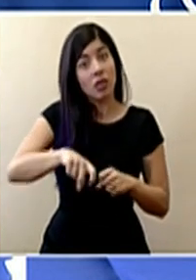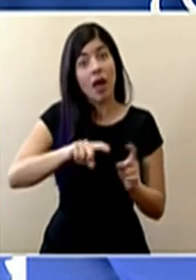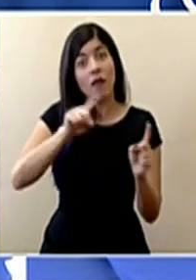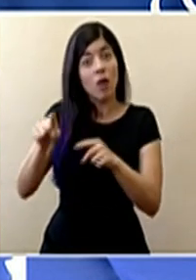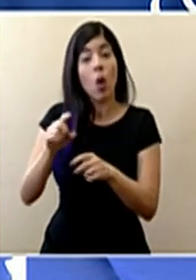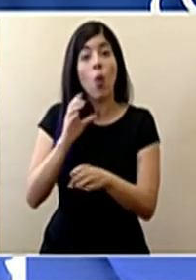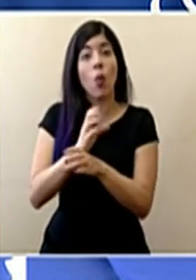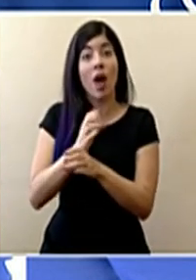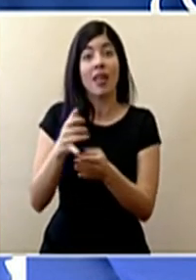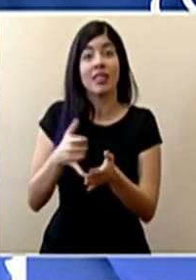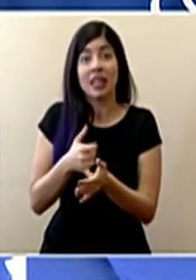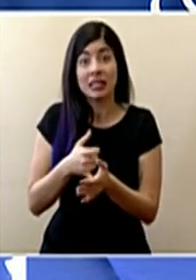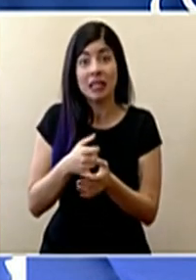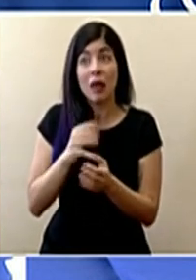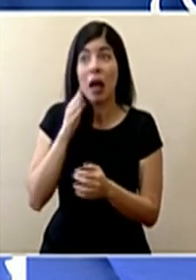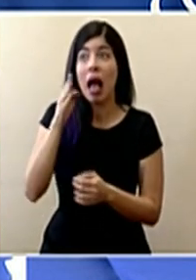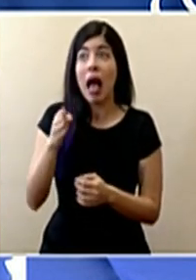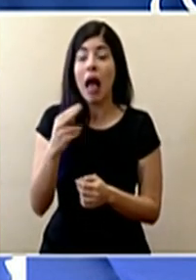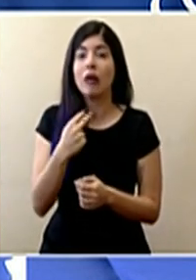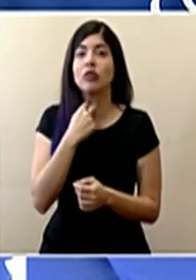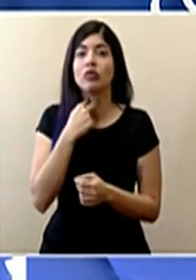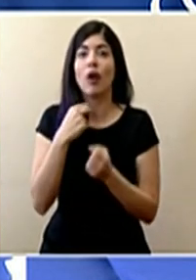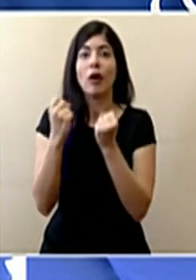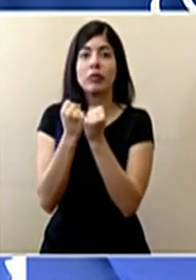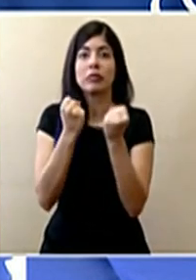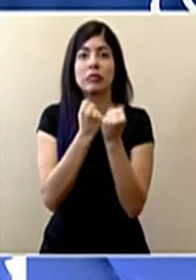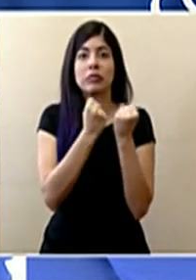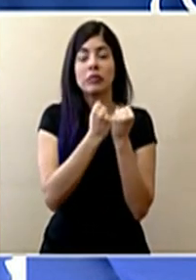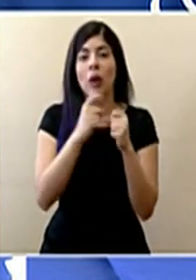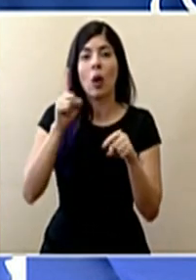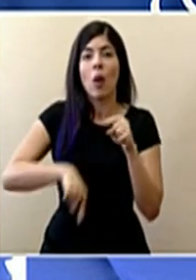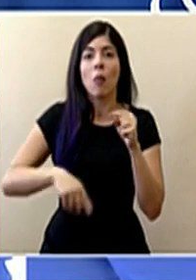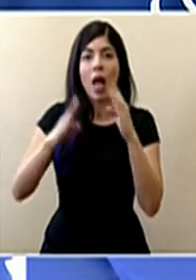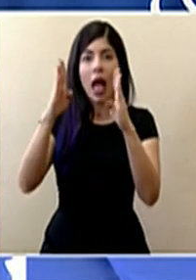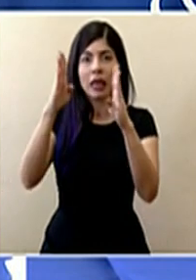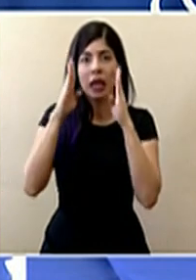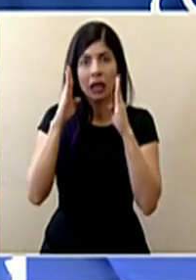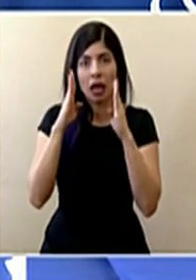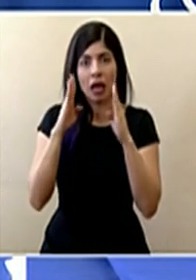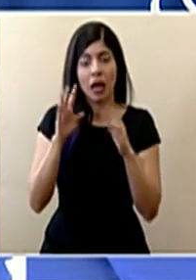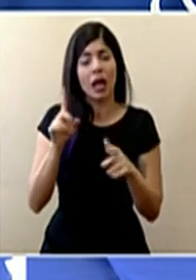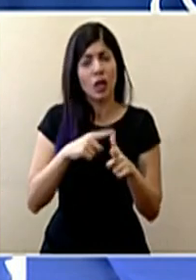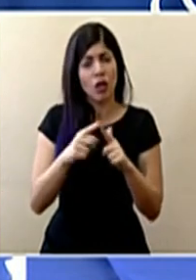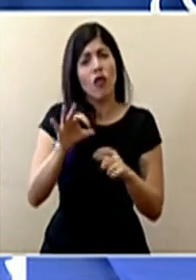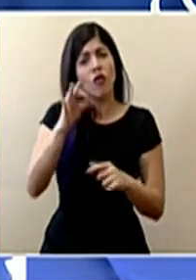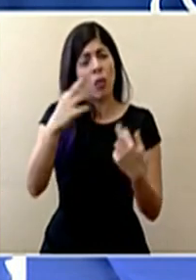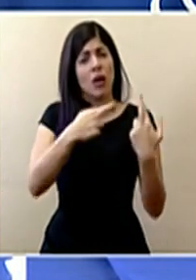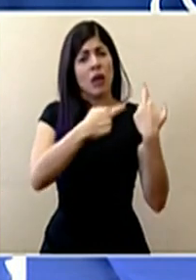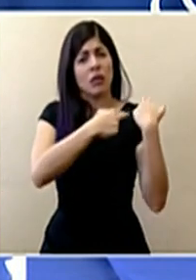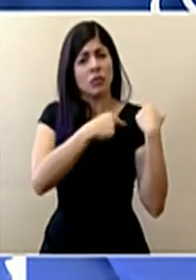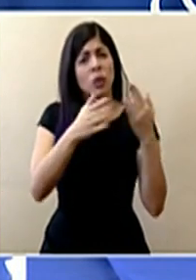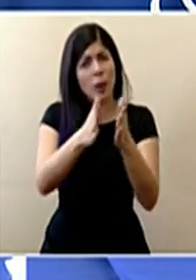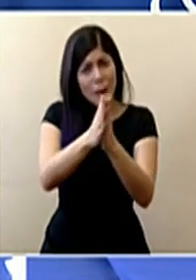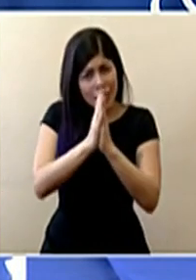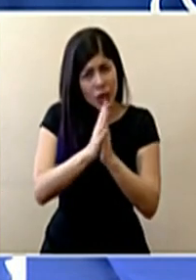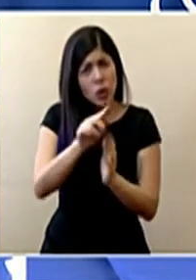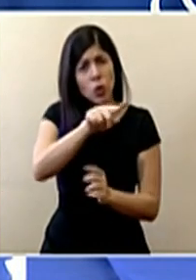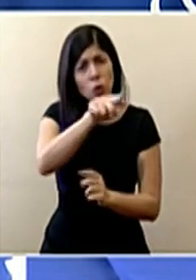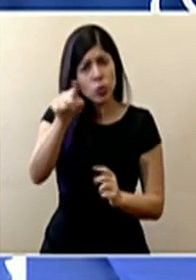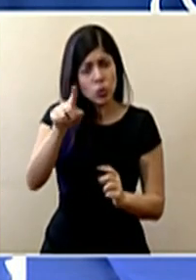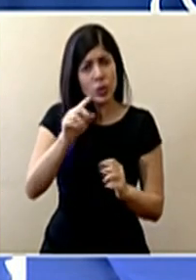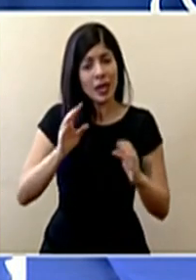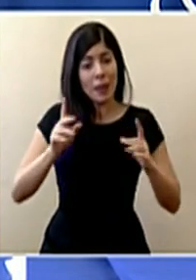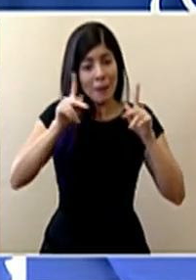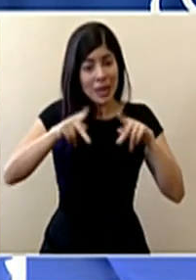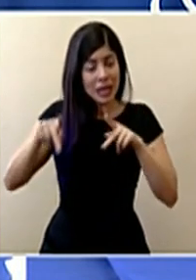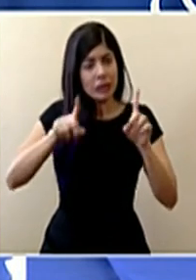y no vaya a haber la capacidad de atención. De la forma más responsable, se los pido, hagamos el distanciamiento